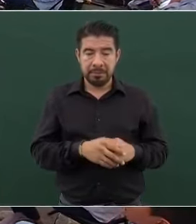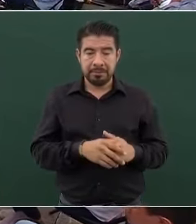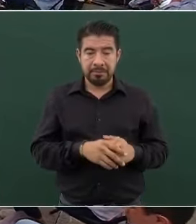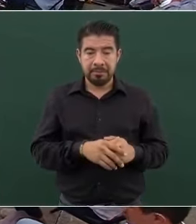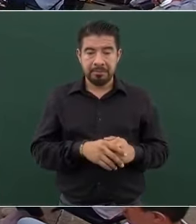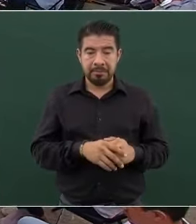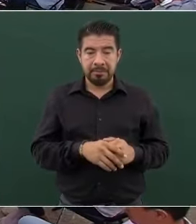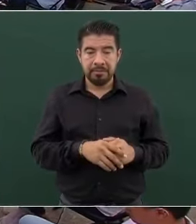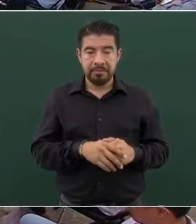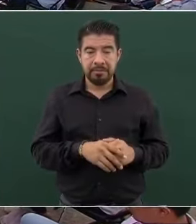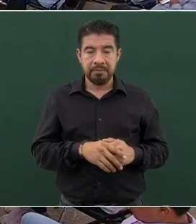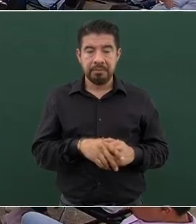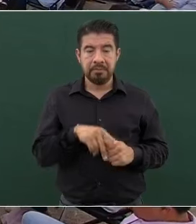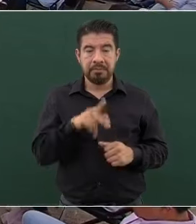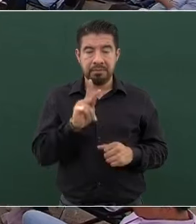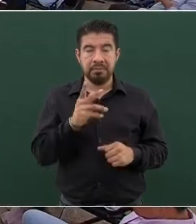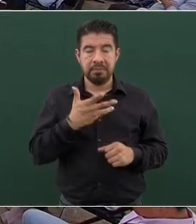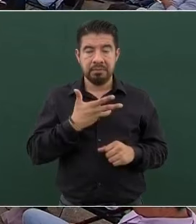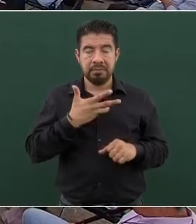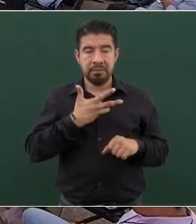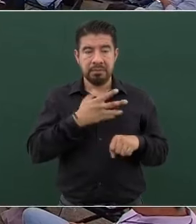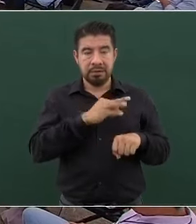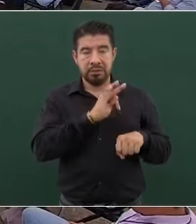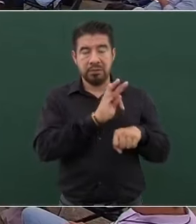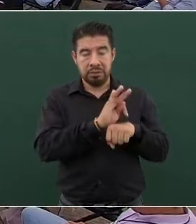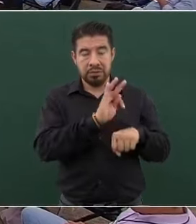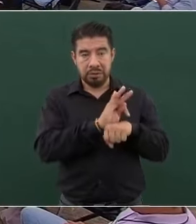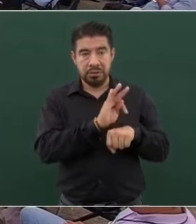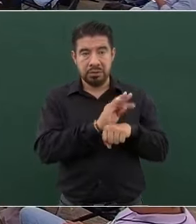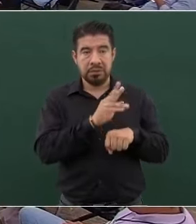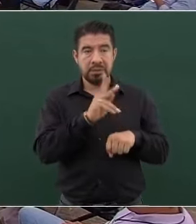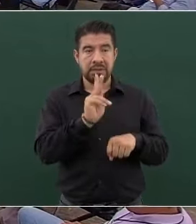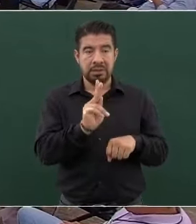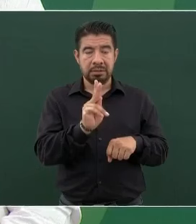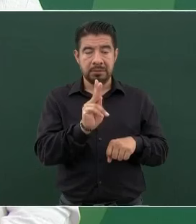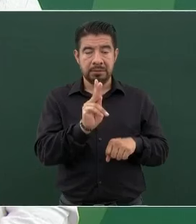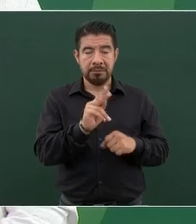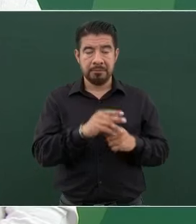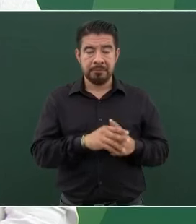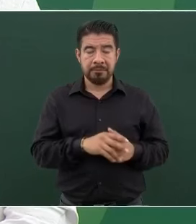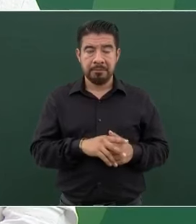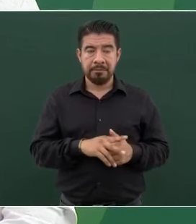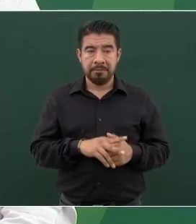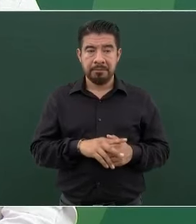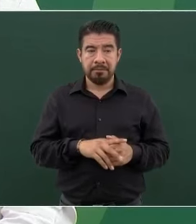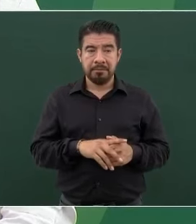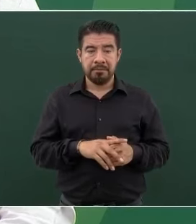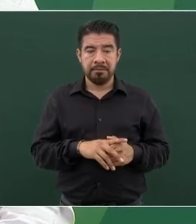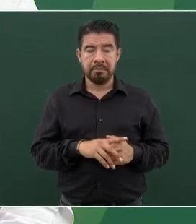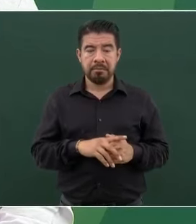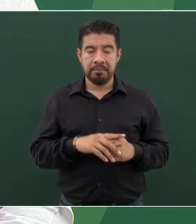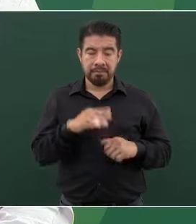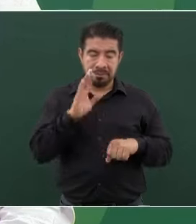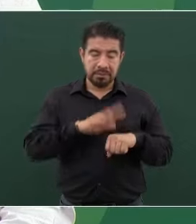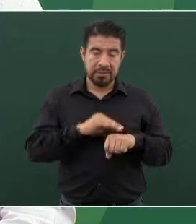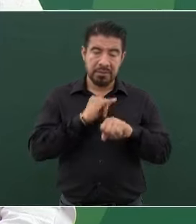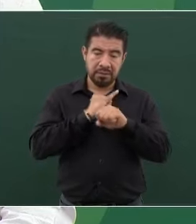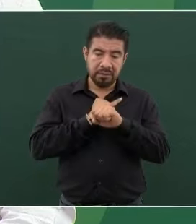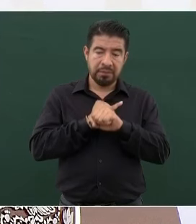Pero traía protección, pero vamos a informar después